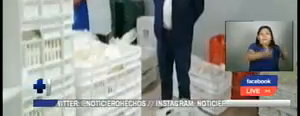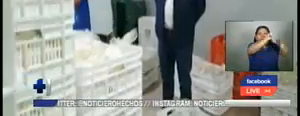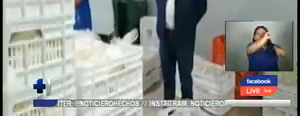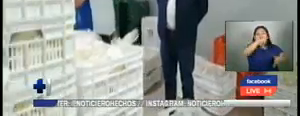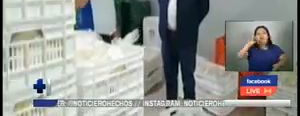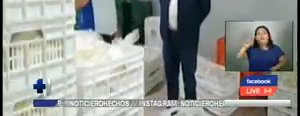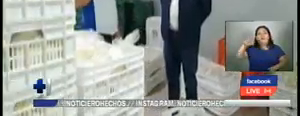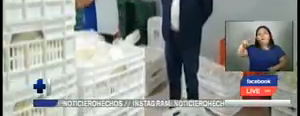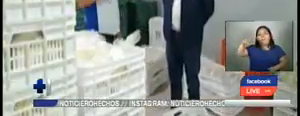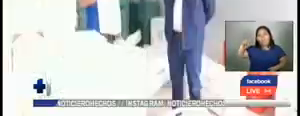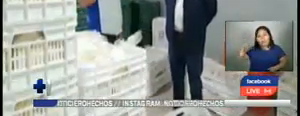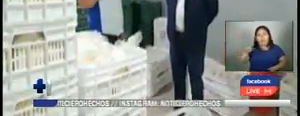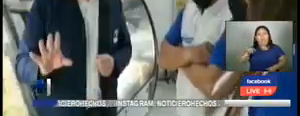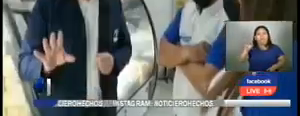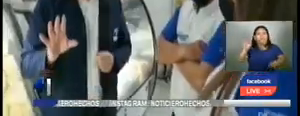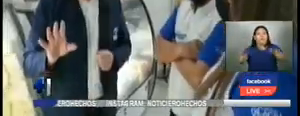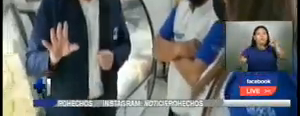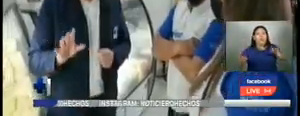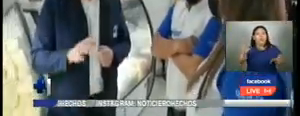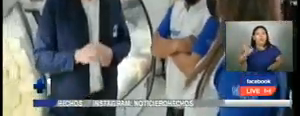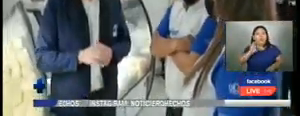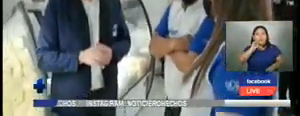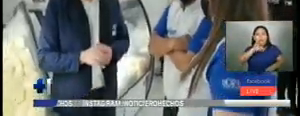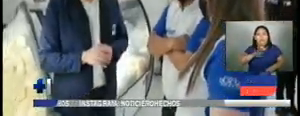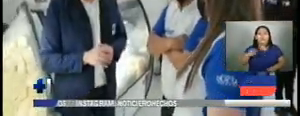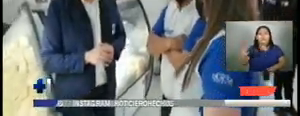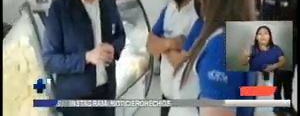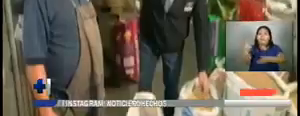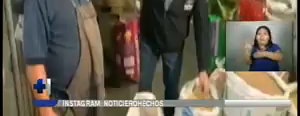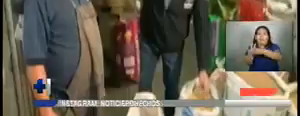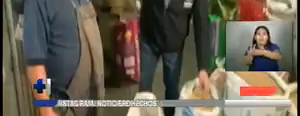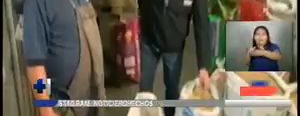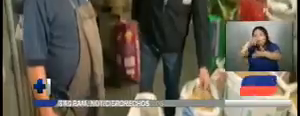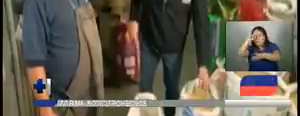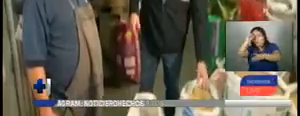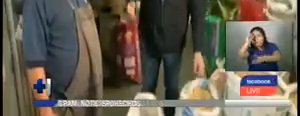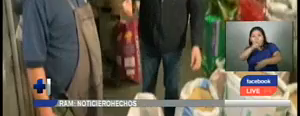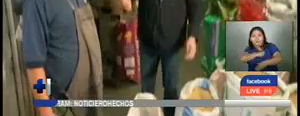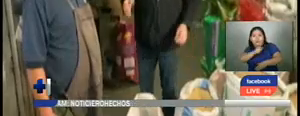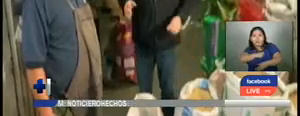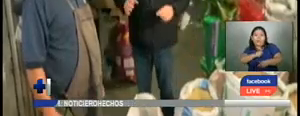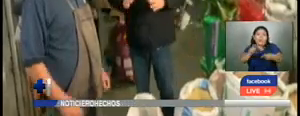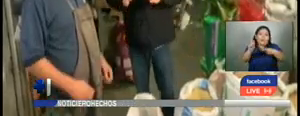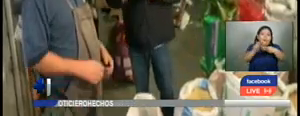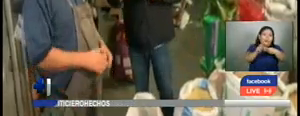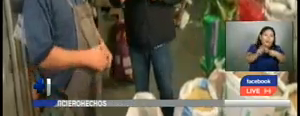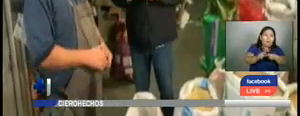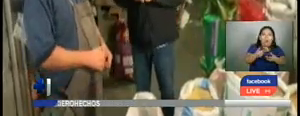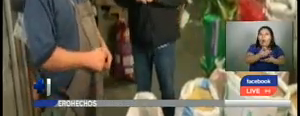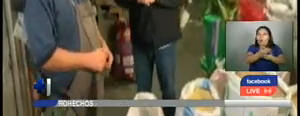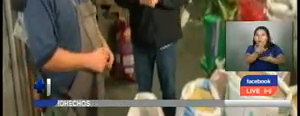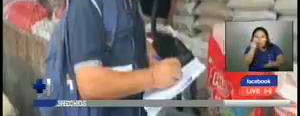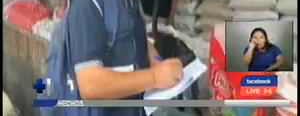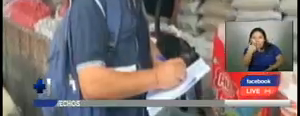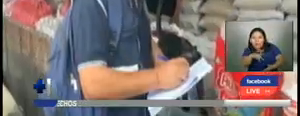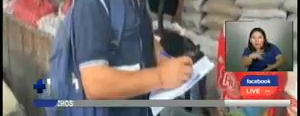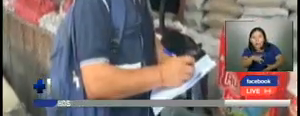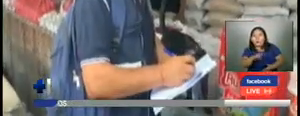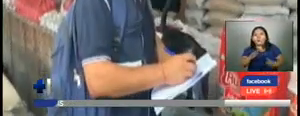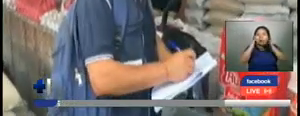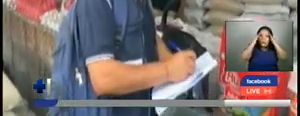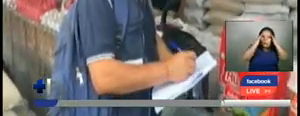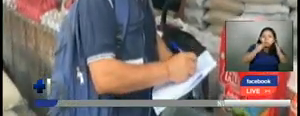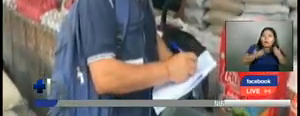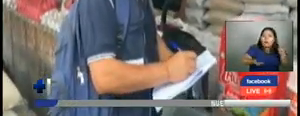Que el Tribunal Sancionador se mantenga con tres integrantes y puntos relacionados con el retiro de productos peligrosos, atención al